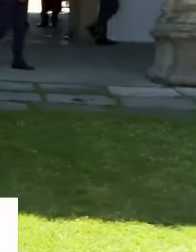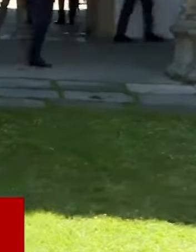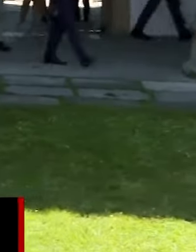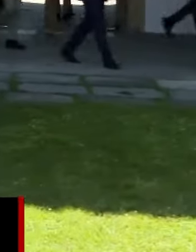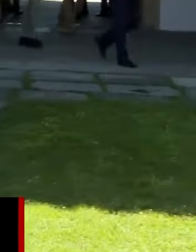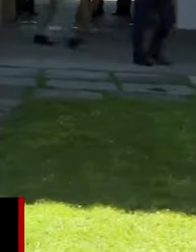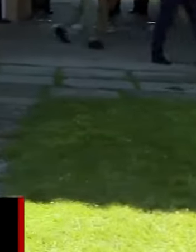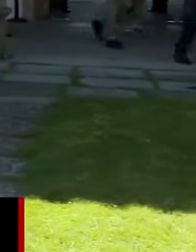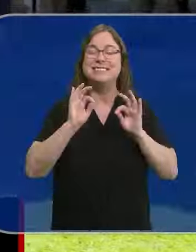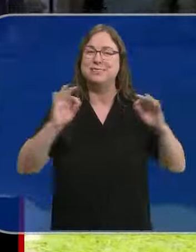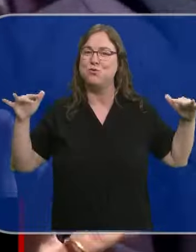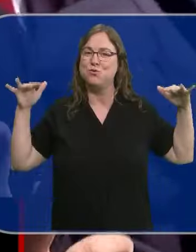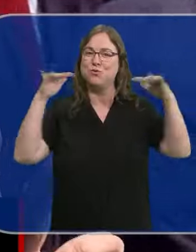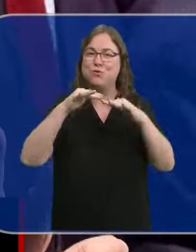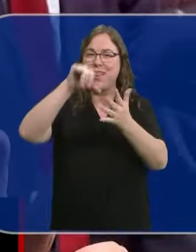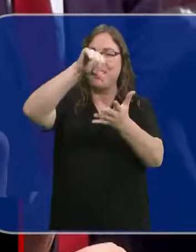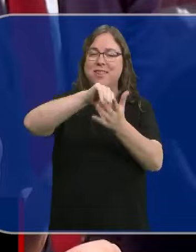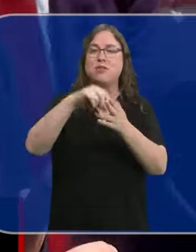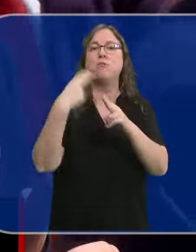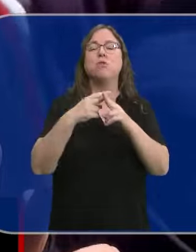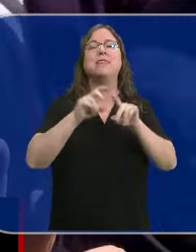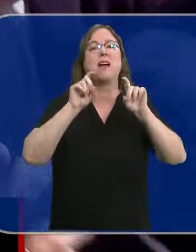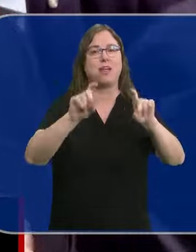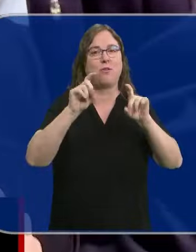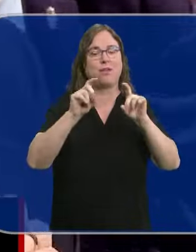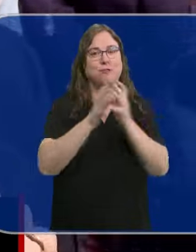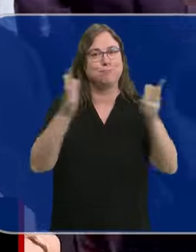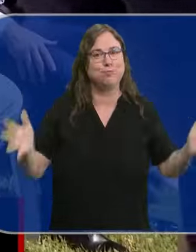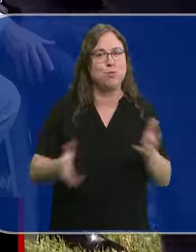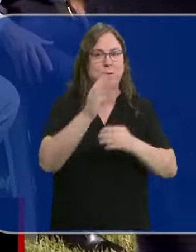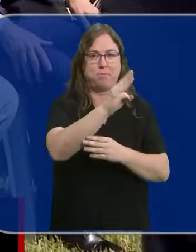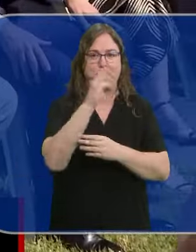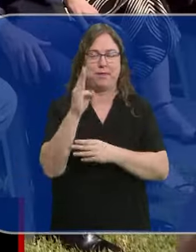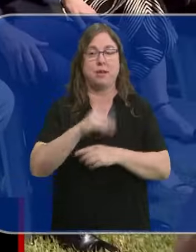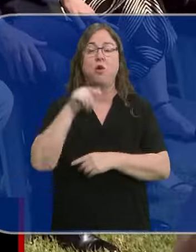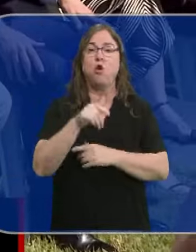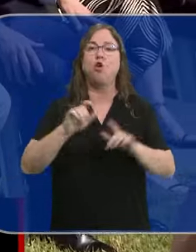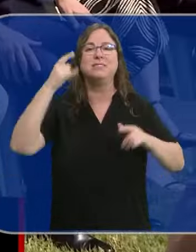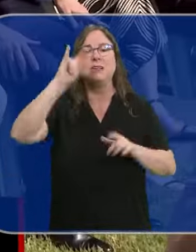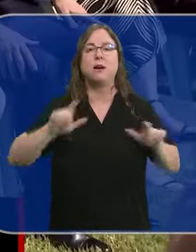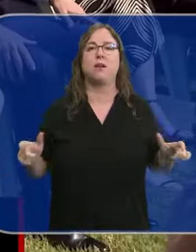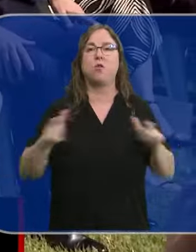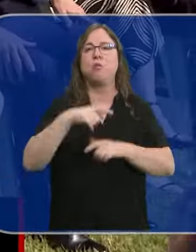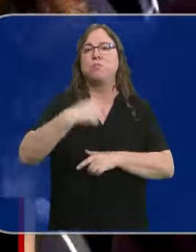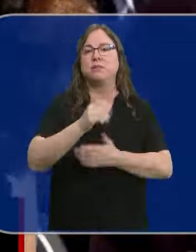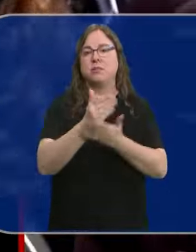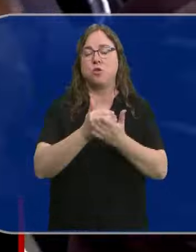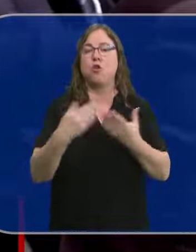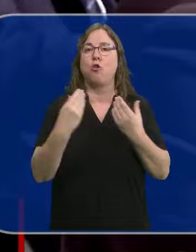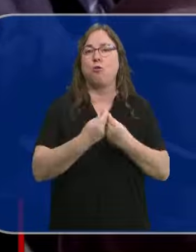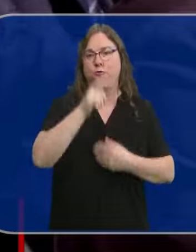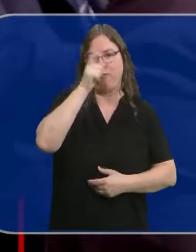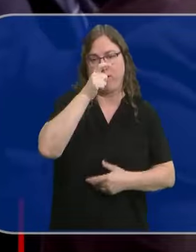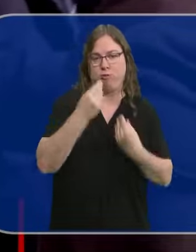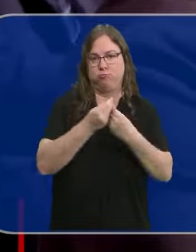Castilla y León se convierte en el epicentro de las políticas educativas que promueve el PP. Hoy reunión en Salamanca de los presidentes autonómicos con Alberto